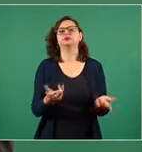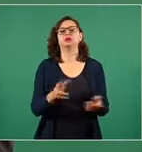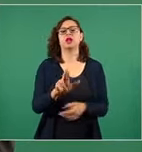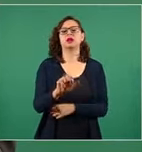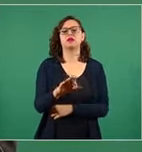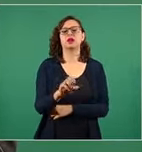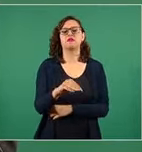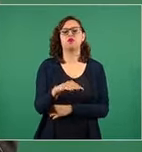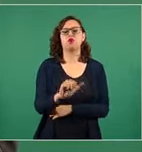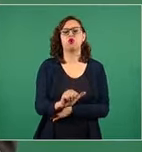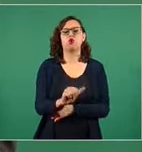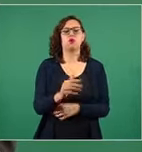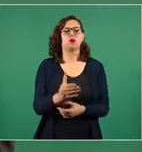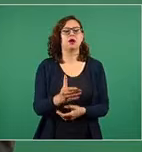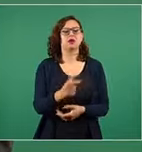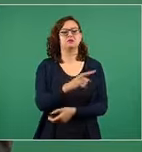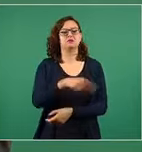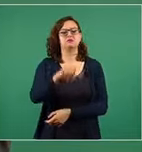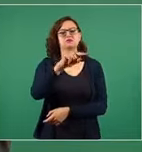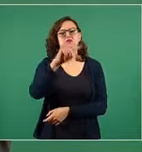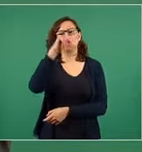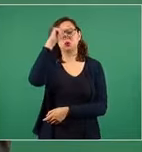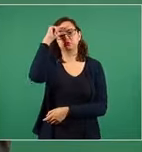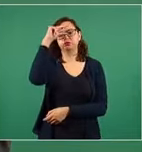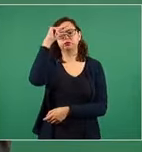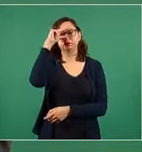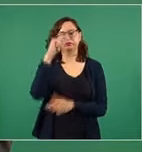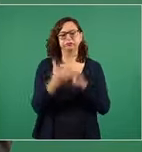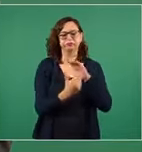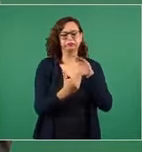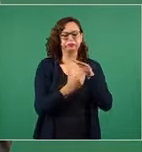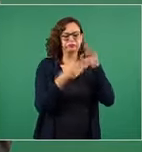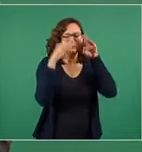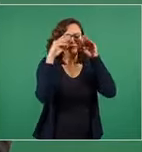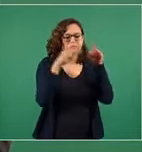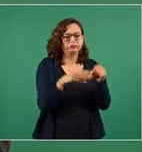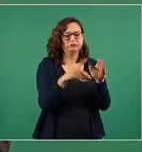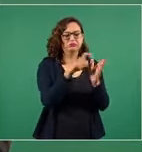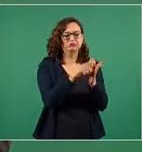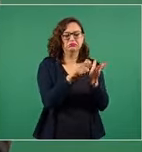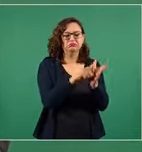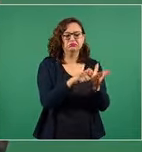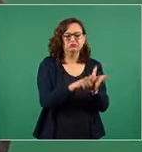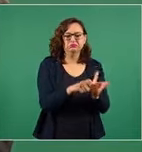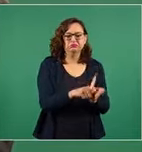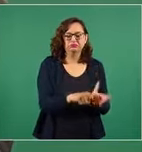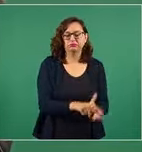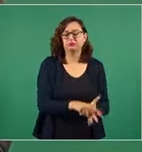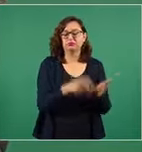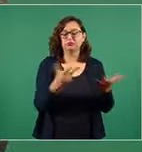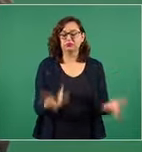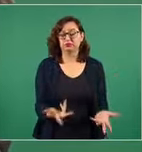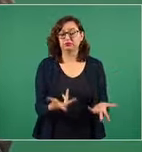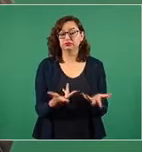intelectuales orgánicos, los escritores que crearon